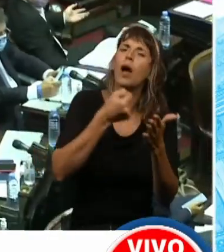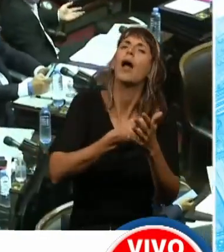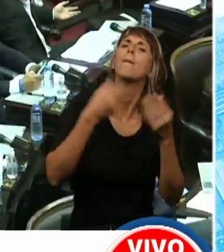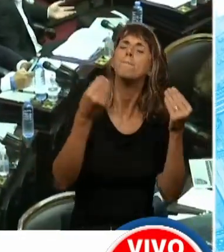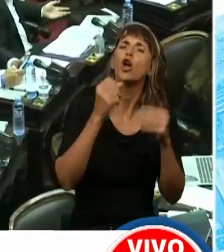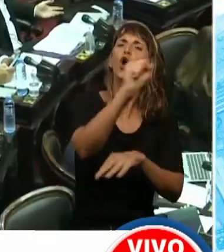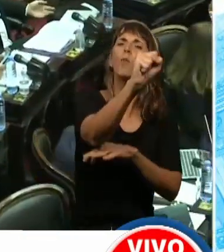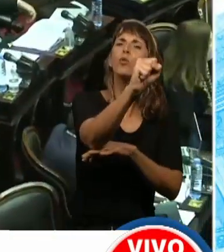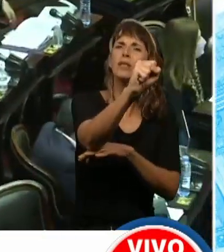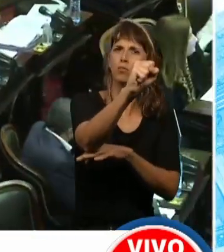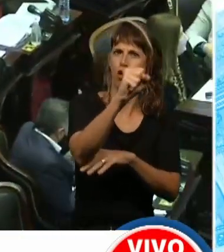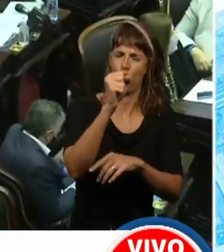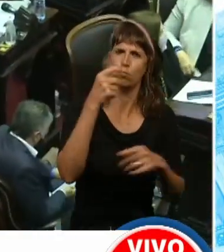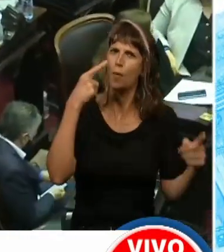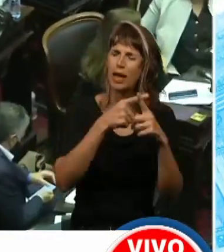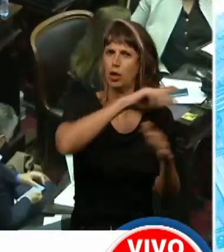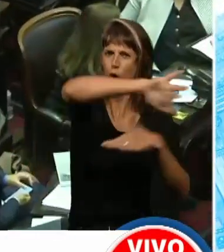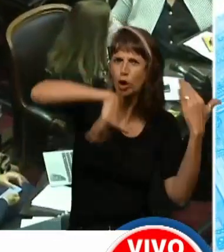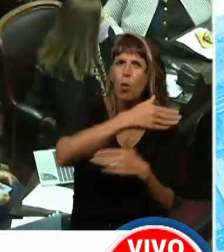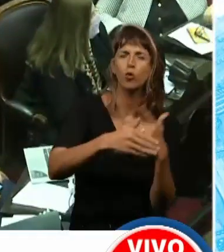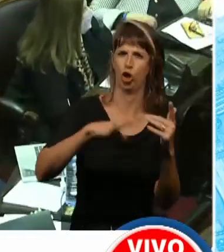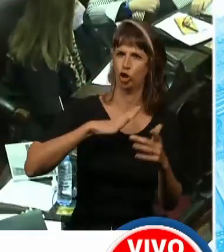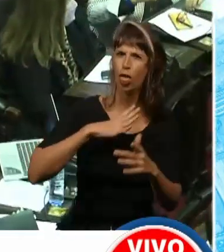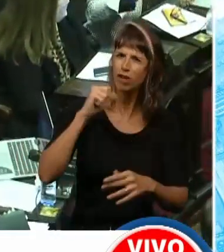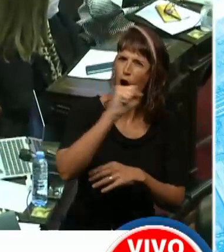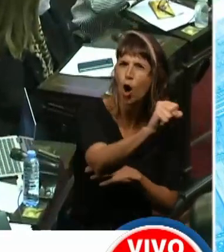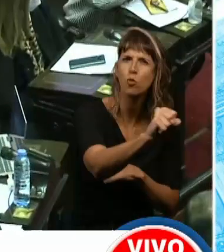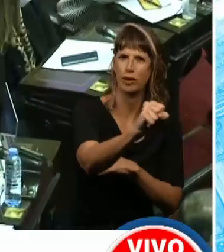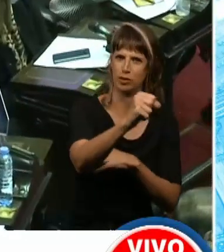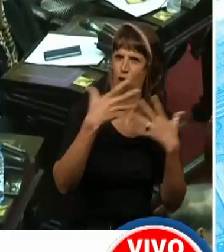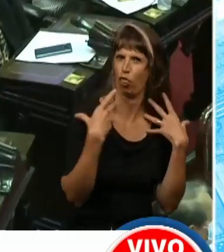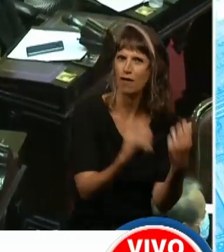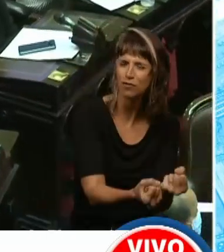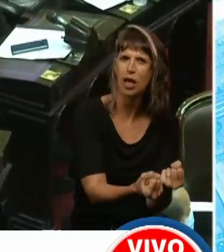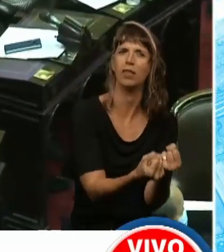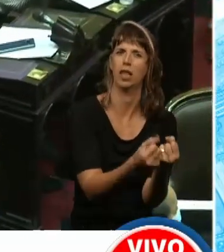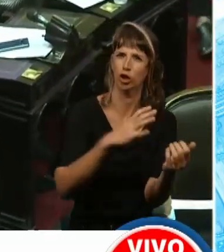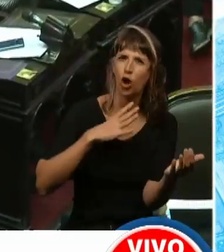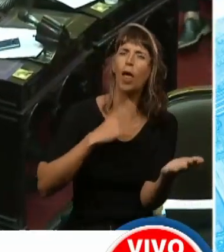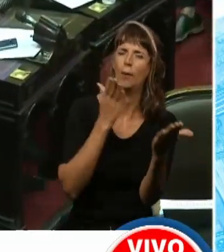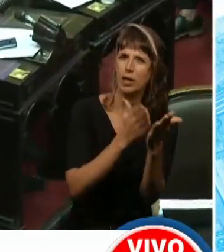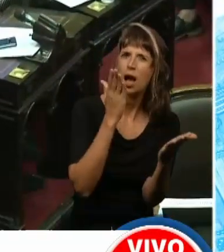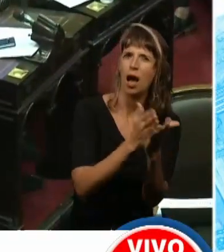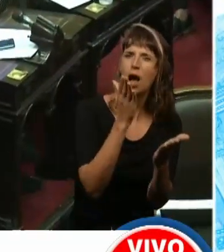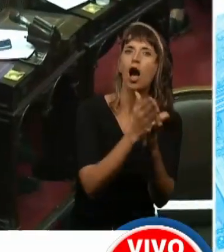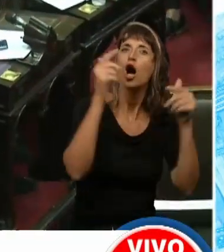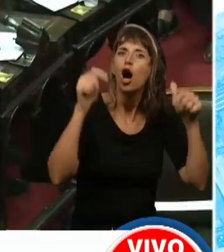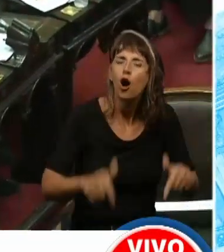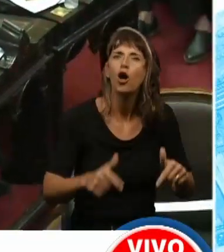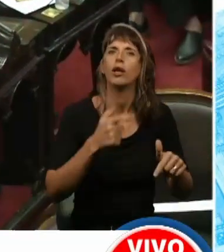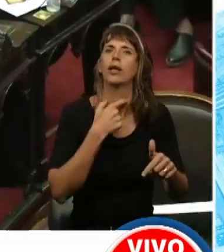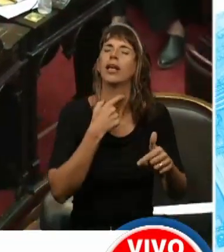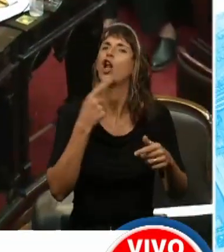revolucionario, vamos a seguir levantando las banderas del clasismo revolucionario y hoy decimos,